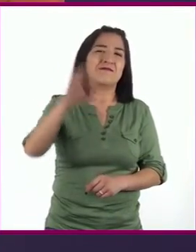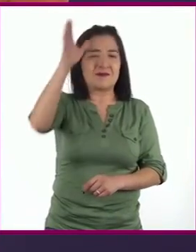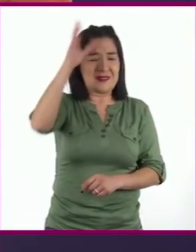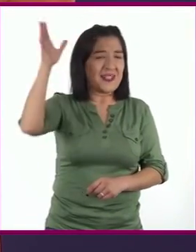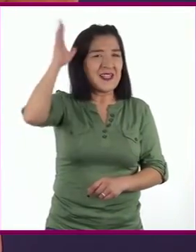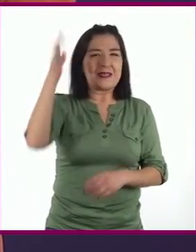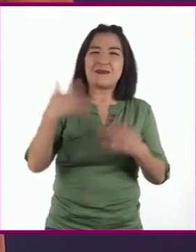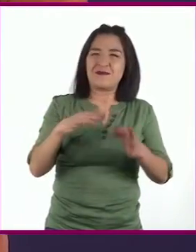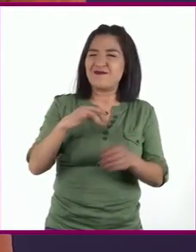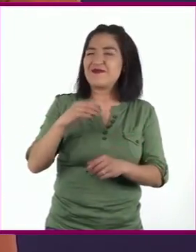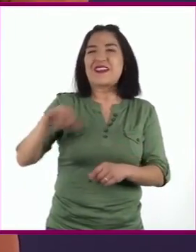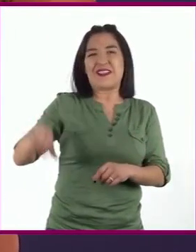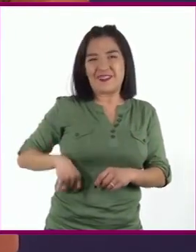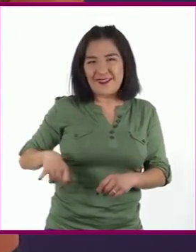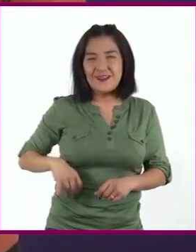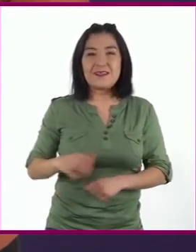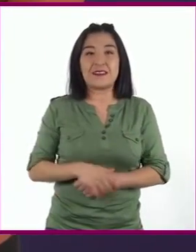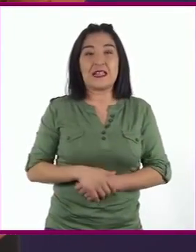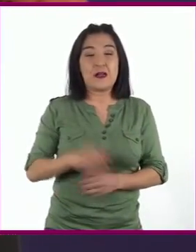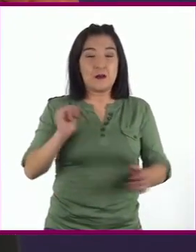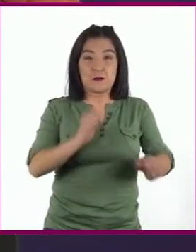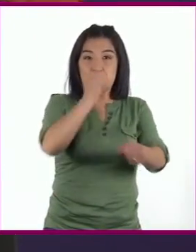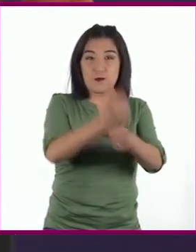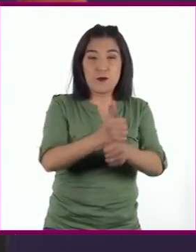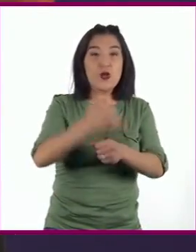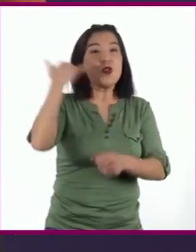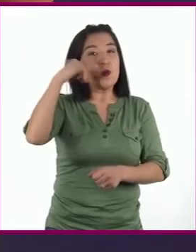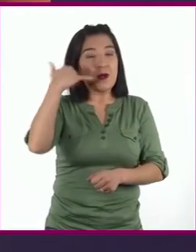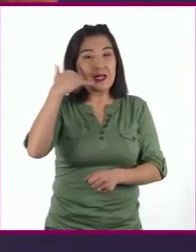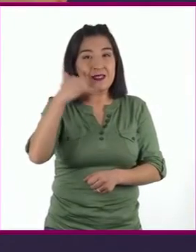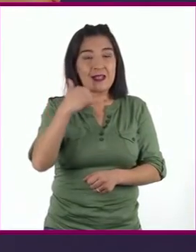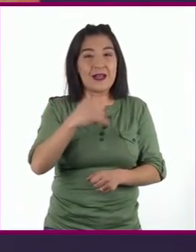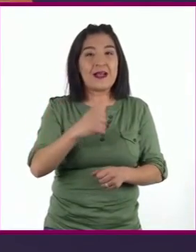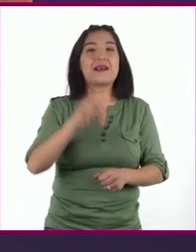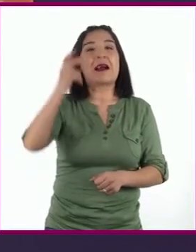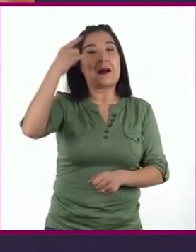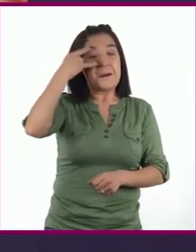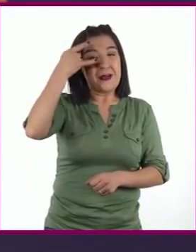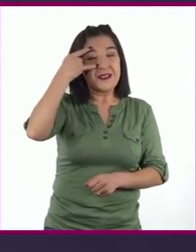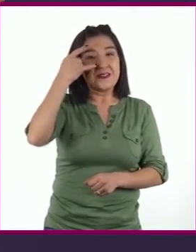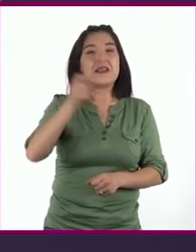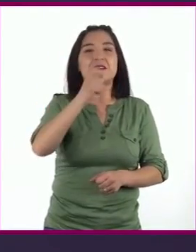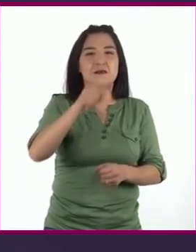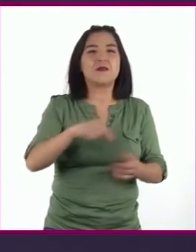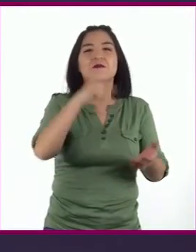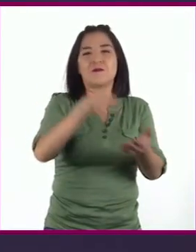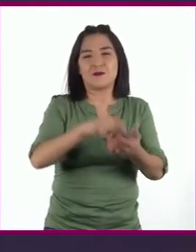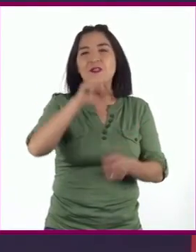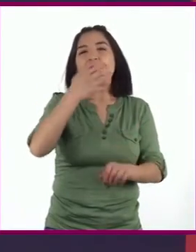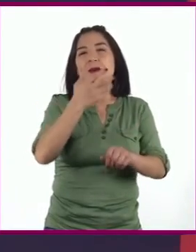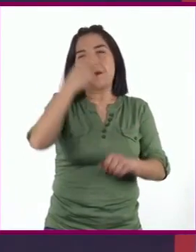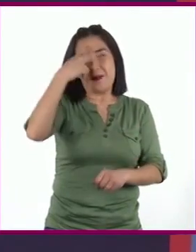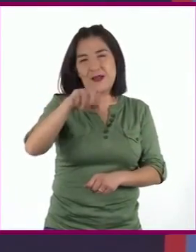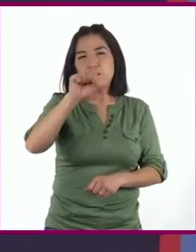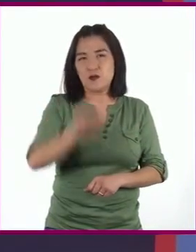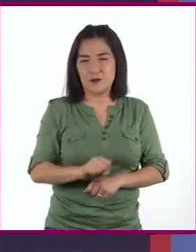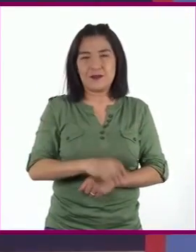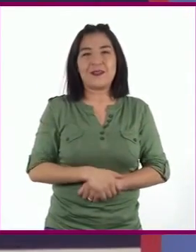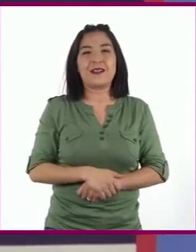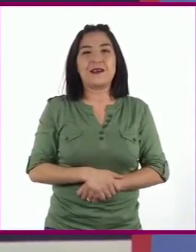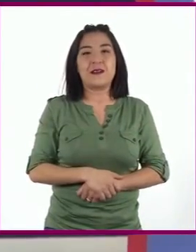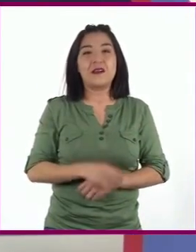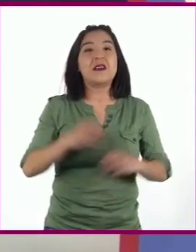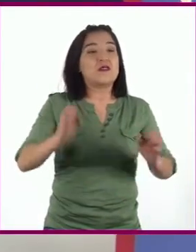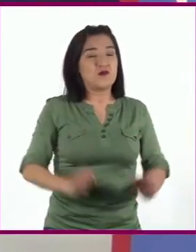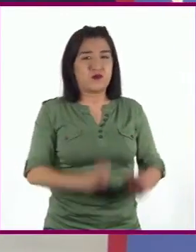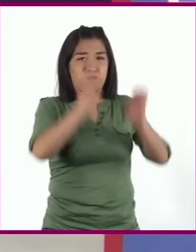Se ubicaron en Yucatán, Campeche, Chiapas y parte de Centroamérica Construyeron